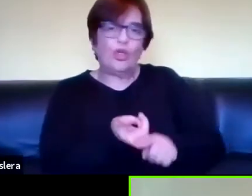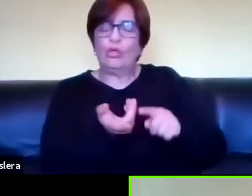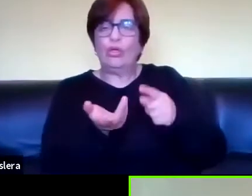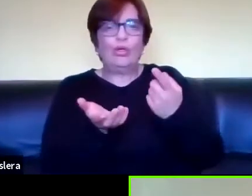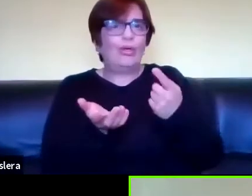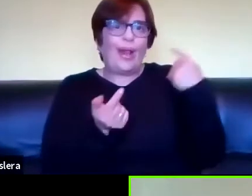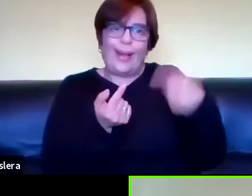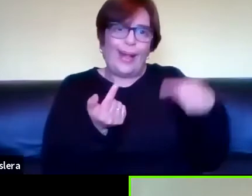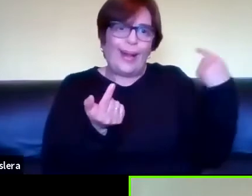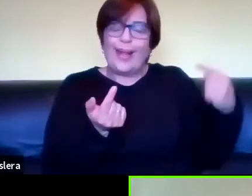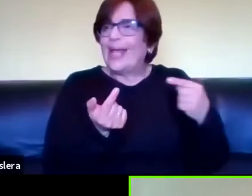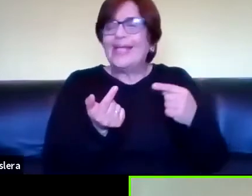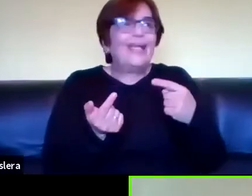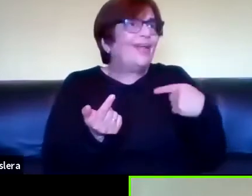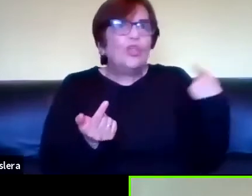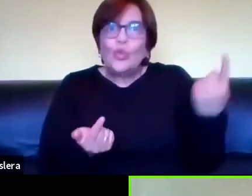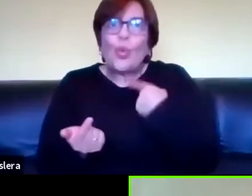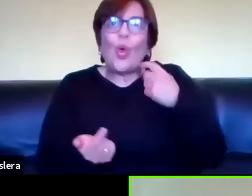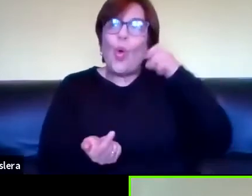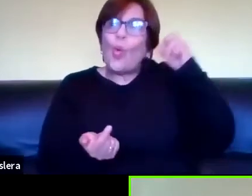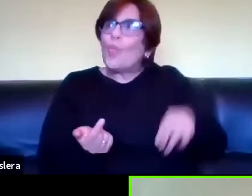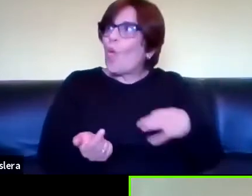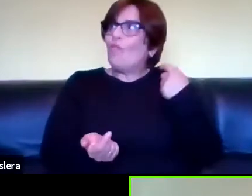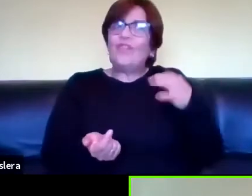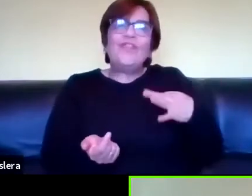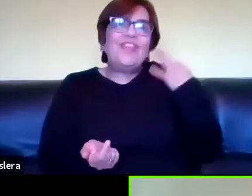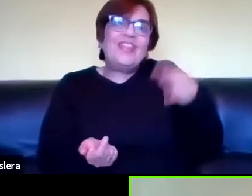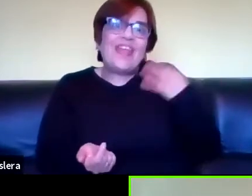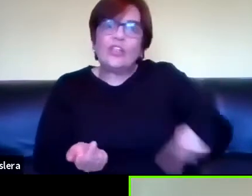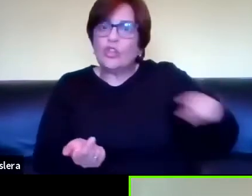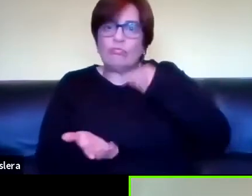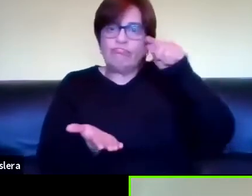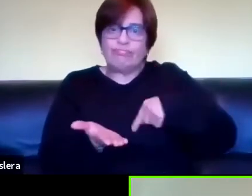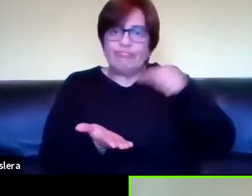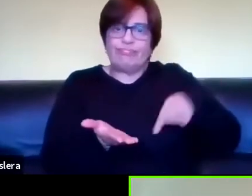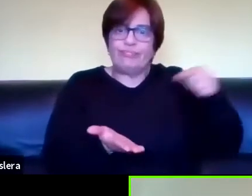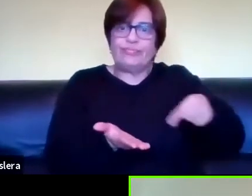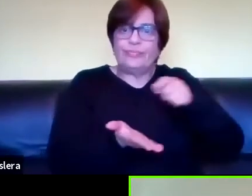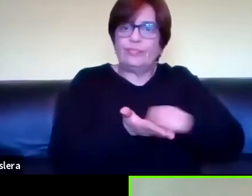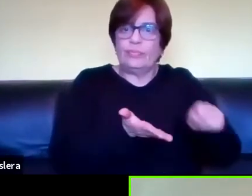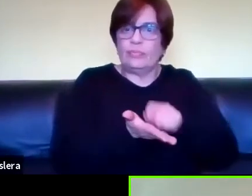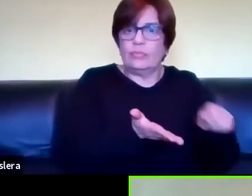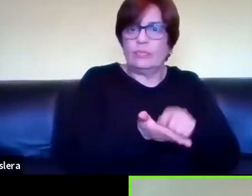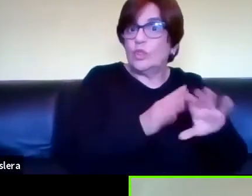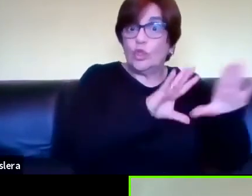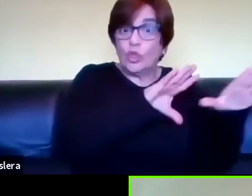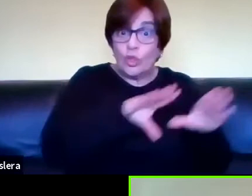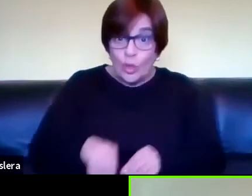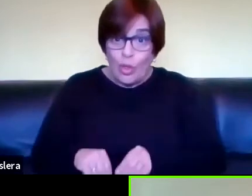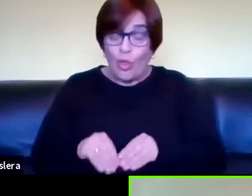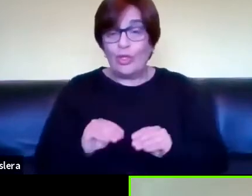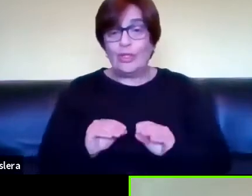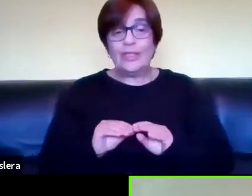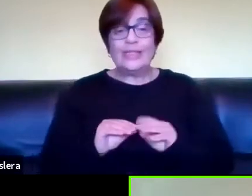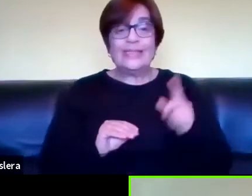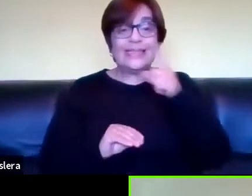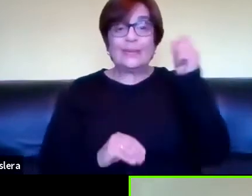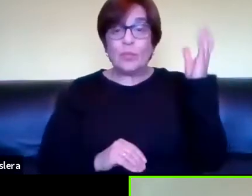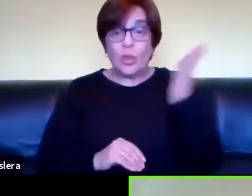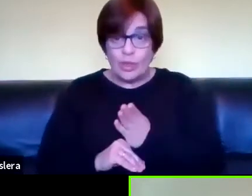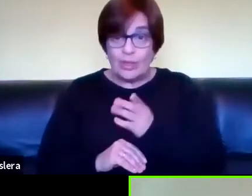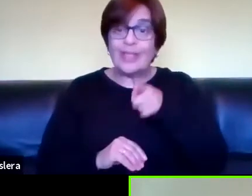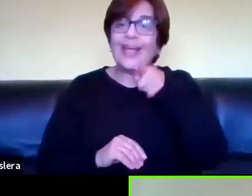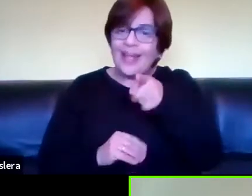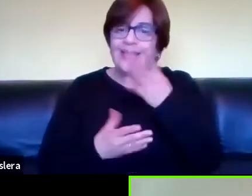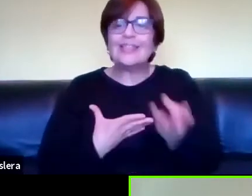etcétera toda nuestra vida civil está escrita somos escritura a ese nivel a ese nivel la escritura